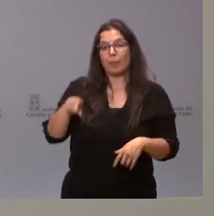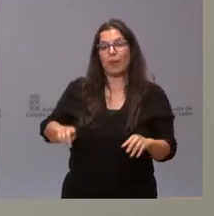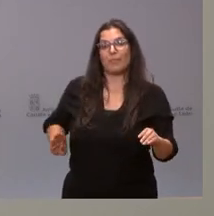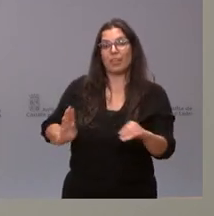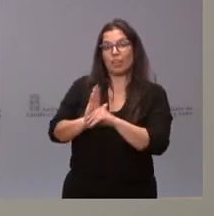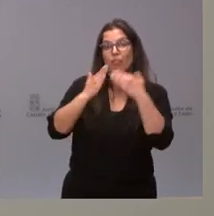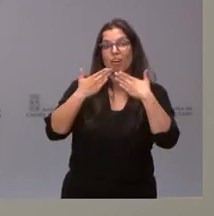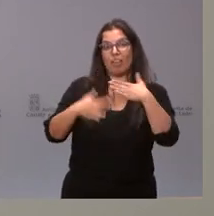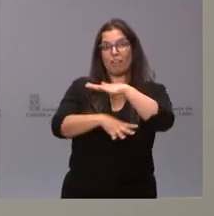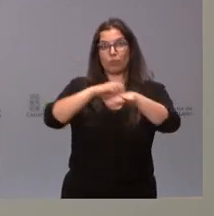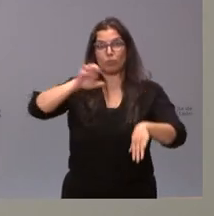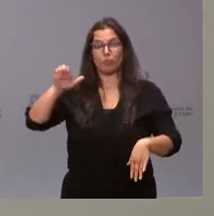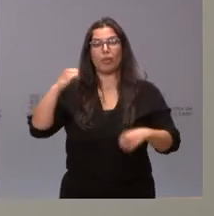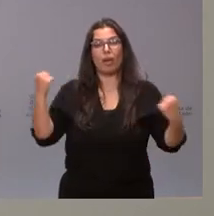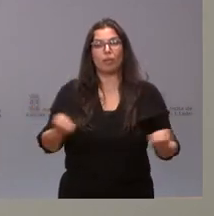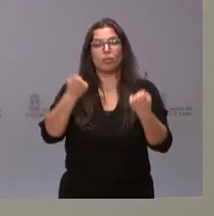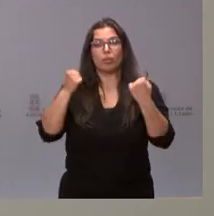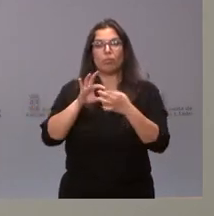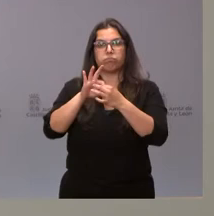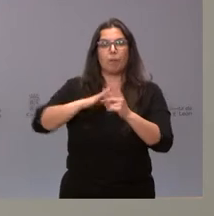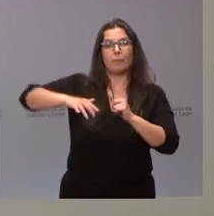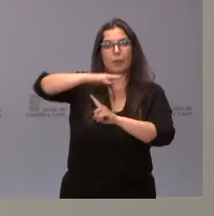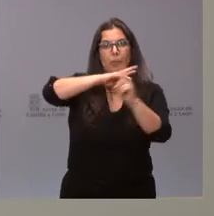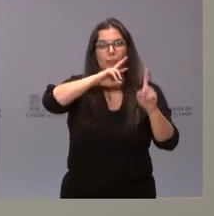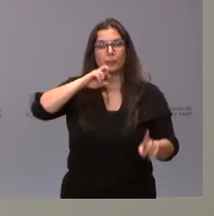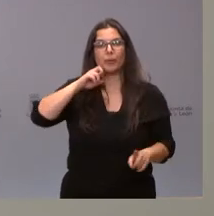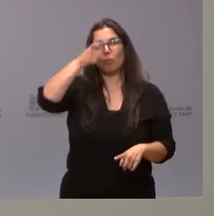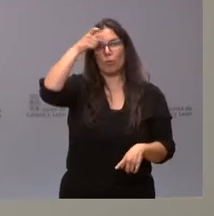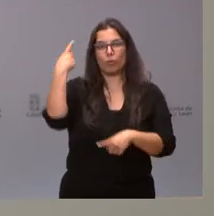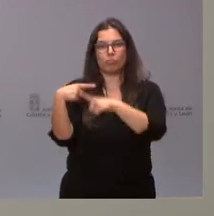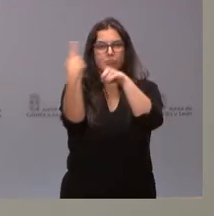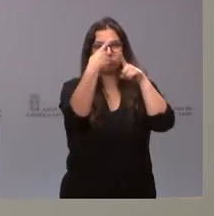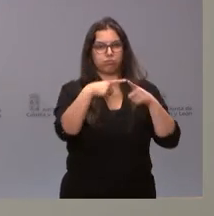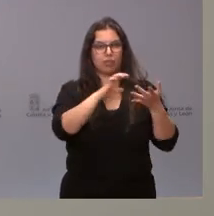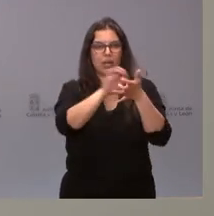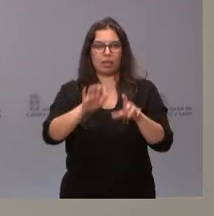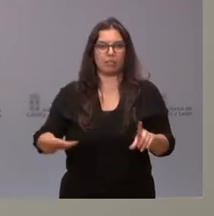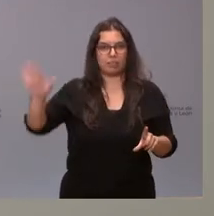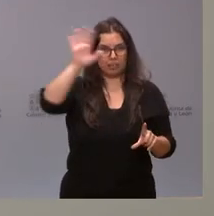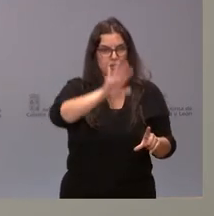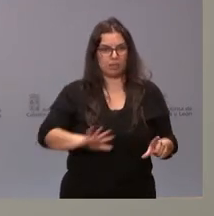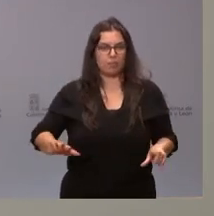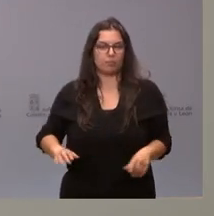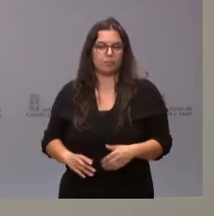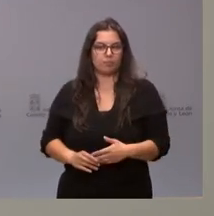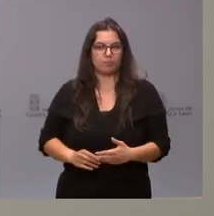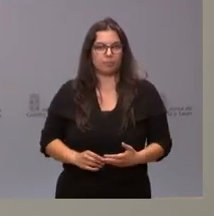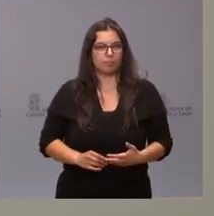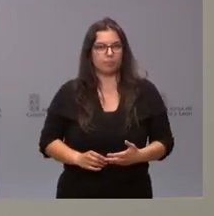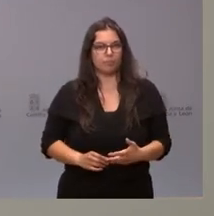con fondos europeos de actuaciones de carácter medioambiental en diversos municipios del conjunto de nuestra comunidad autónoma.